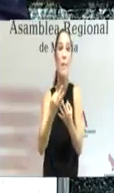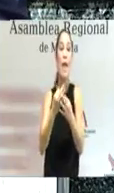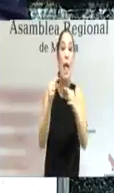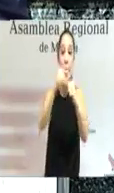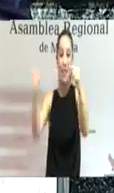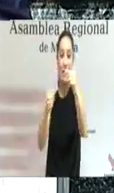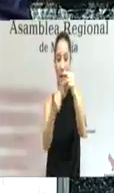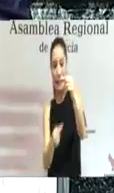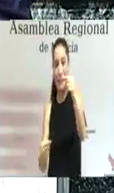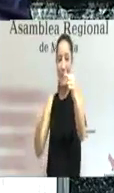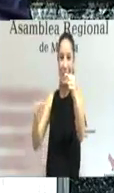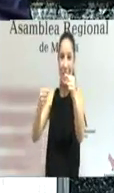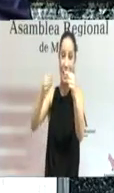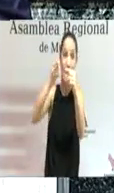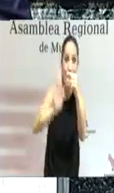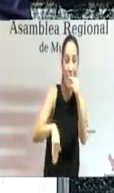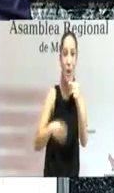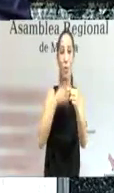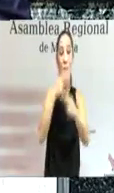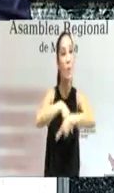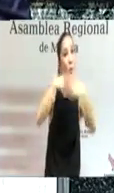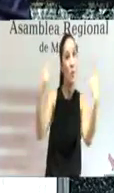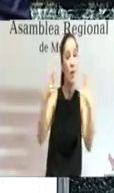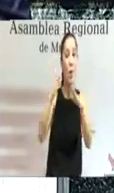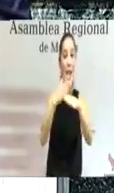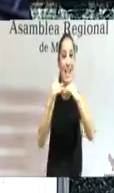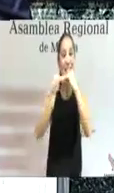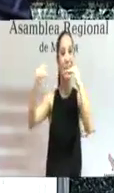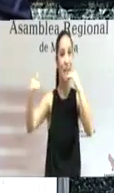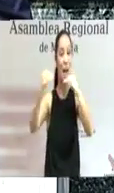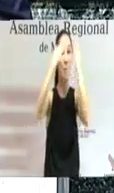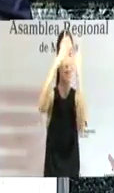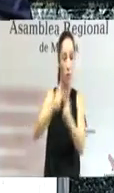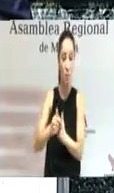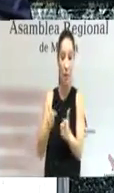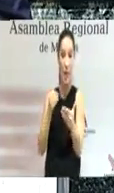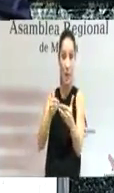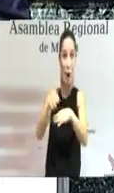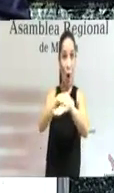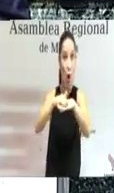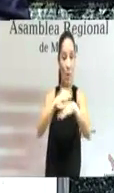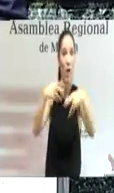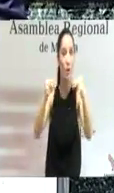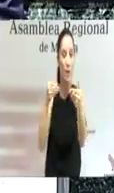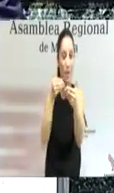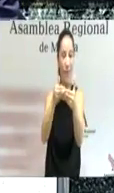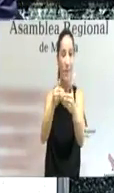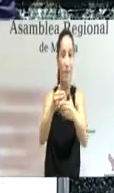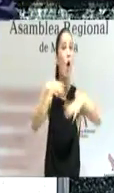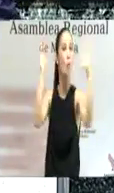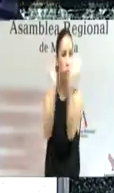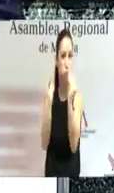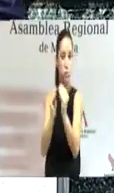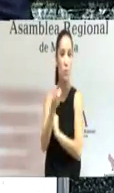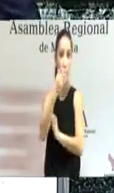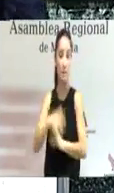un déficit público que de acuerdo con el objetivo de estabilidad presupuestaria cumpliremos al final de legislatura la región